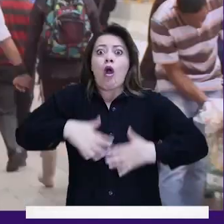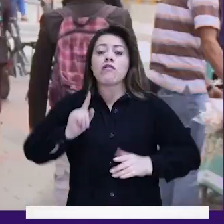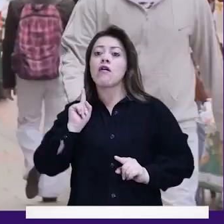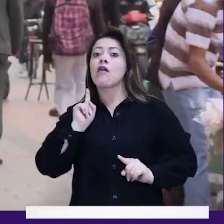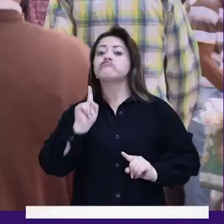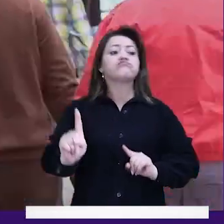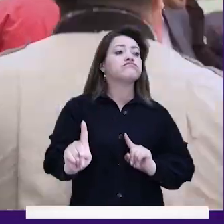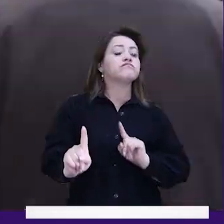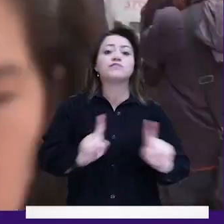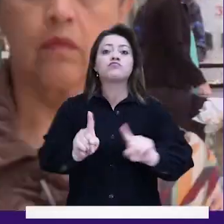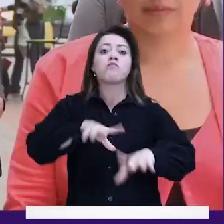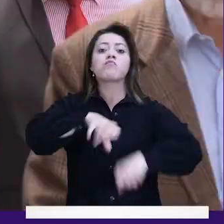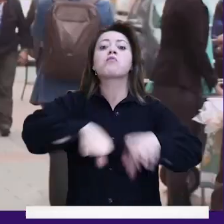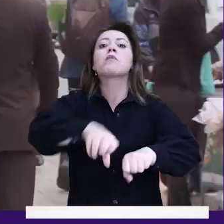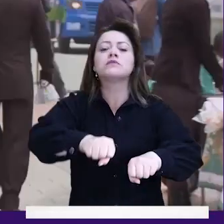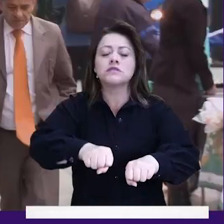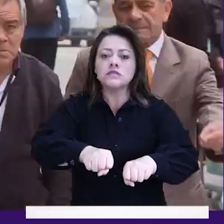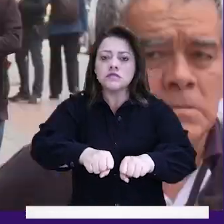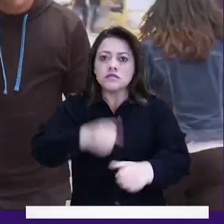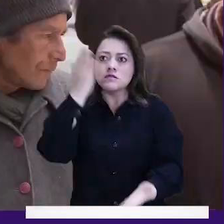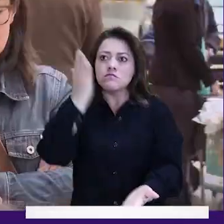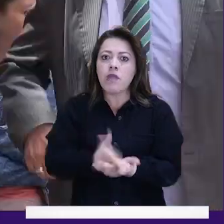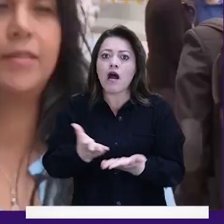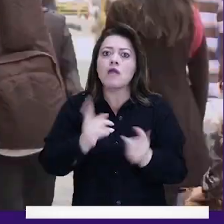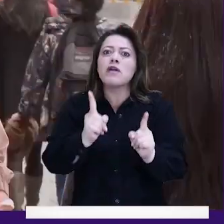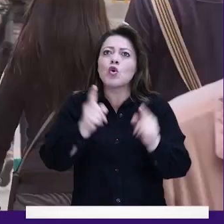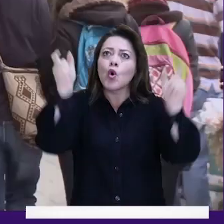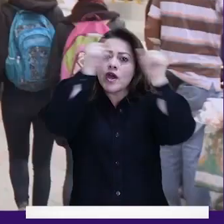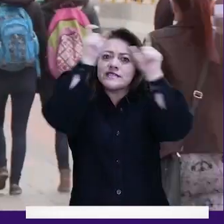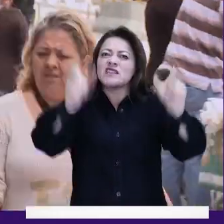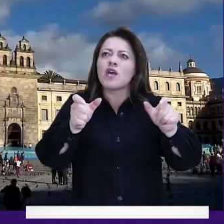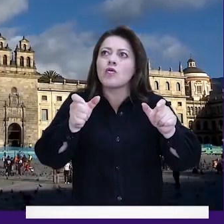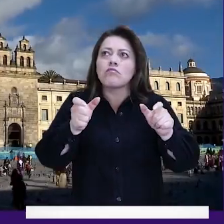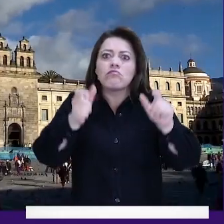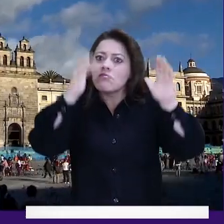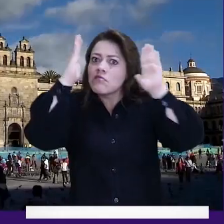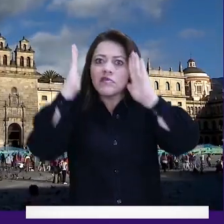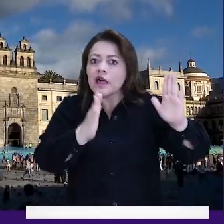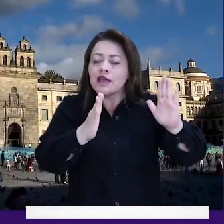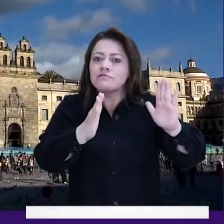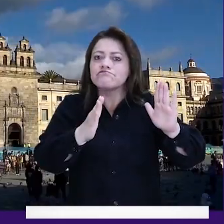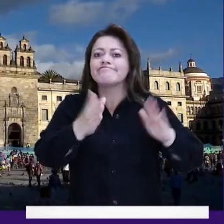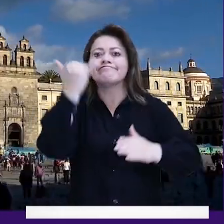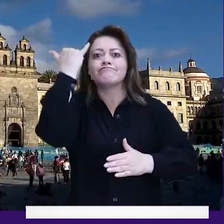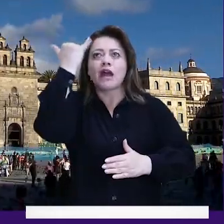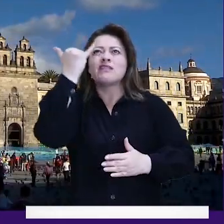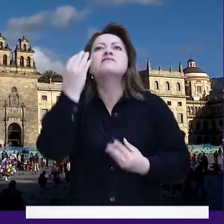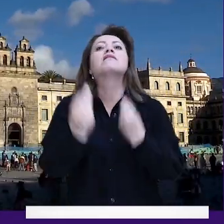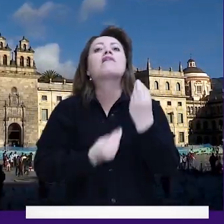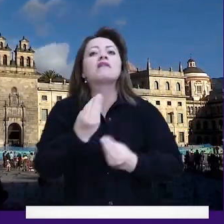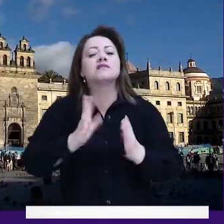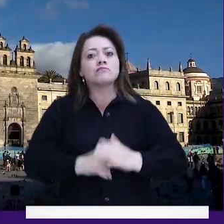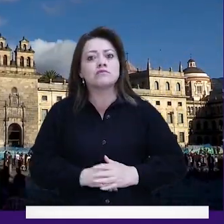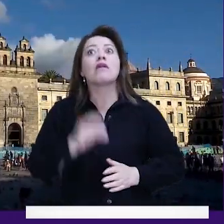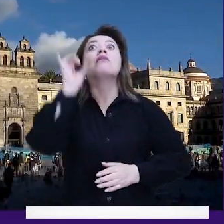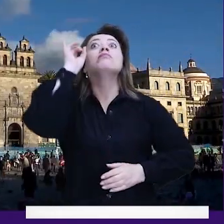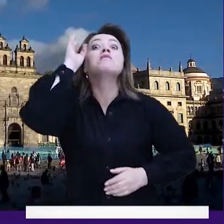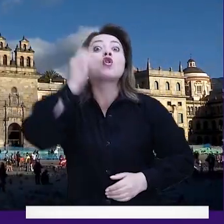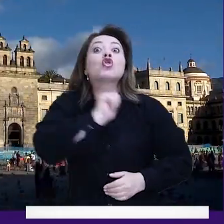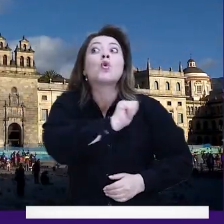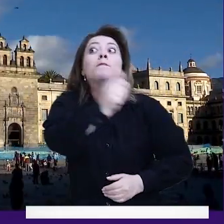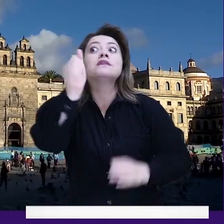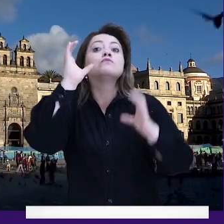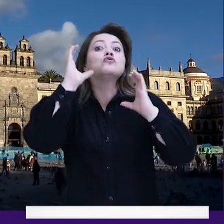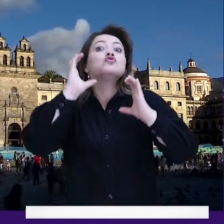cuando hablamos de que se invade la propiedad privada y que el Estado no da ese respaldo. ¿A qué estamos llegando? A que de